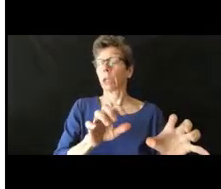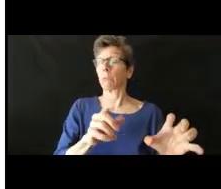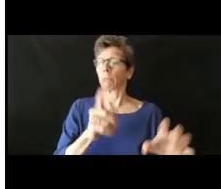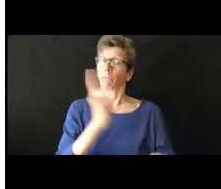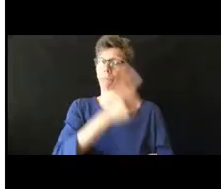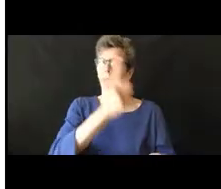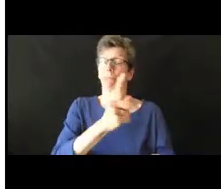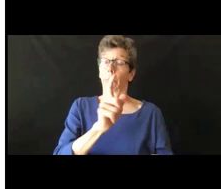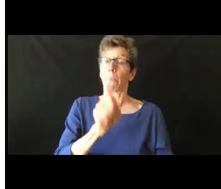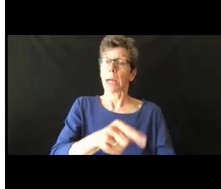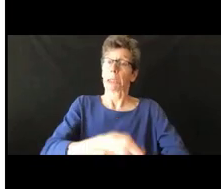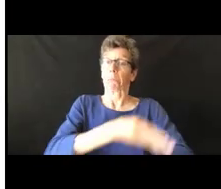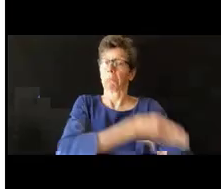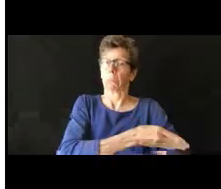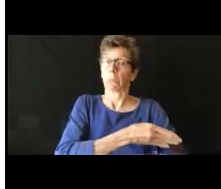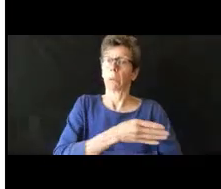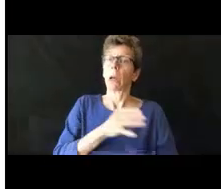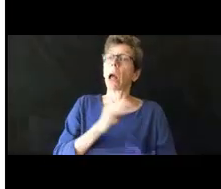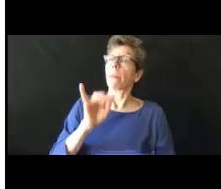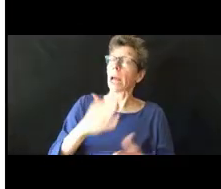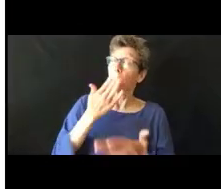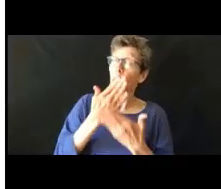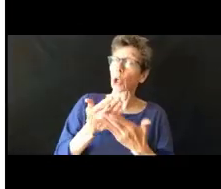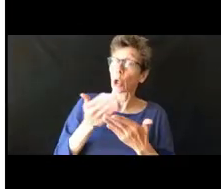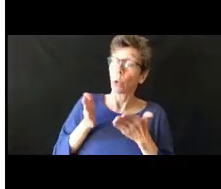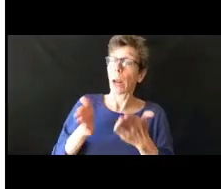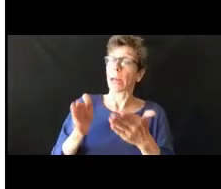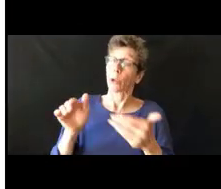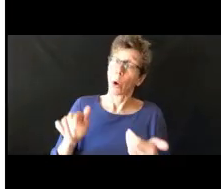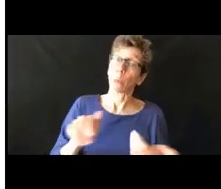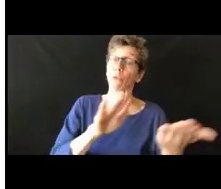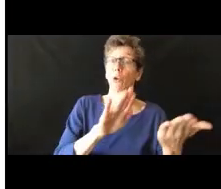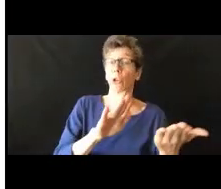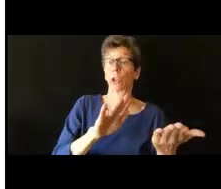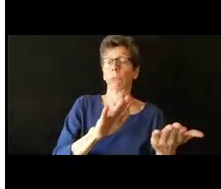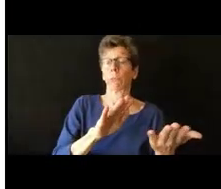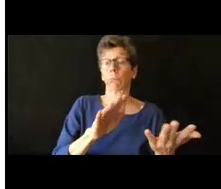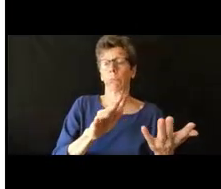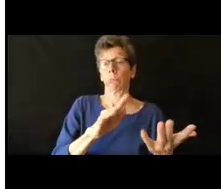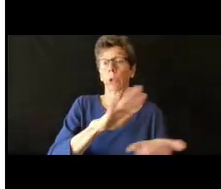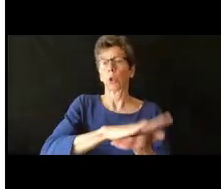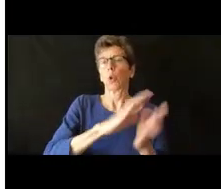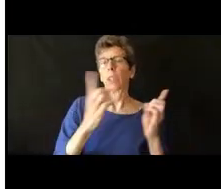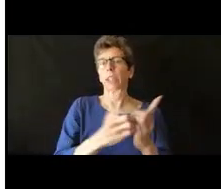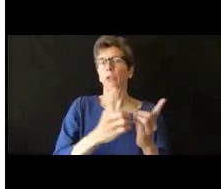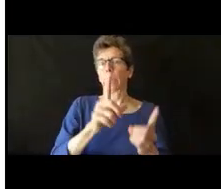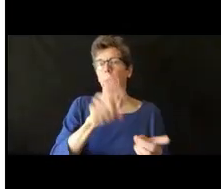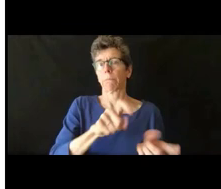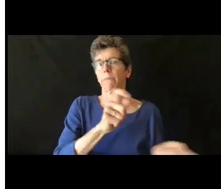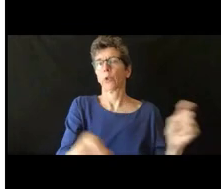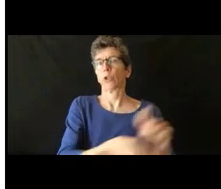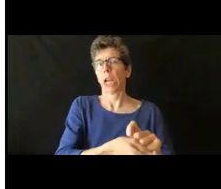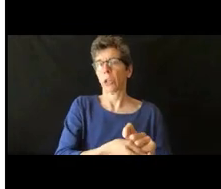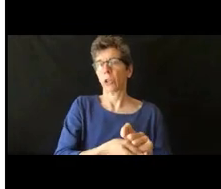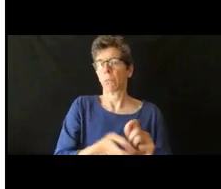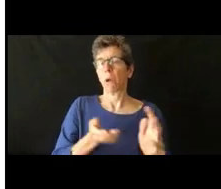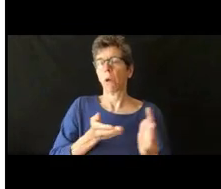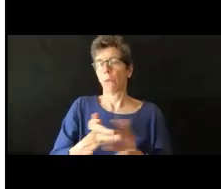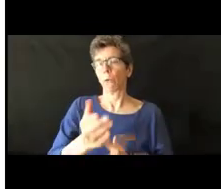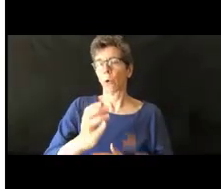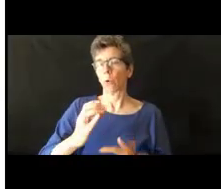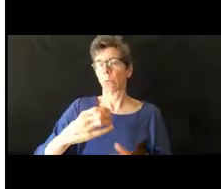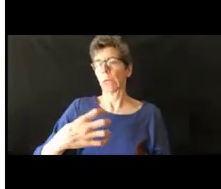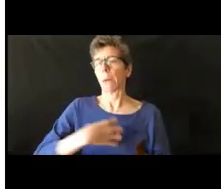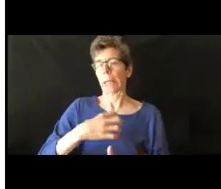distrito para lograr cambio para los estudiantes y de esa manera los ciudadanos puedan presentar sus